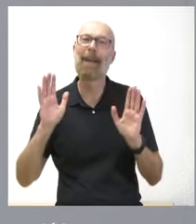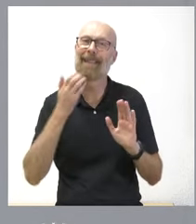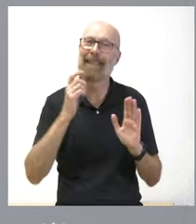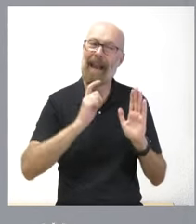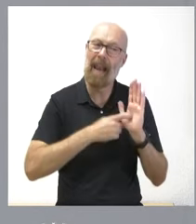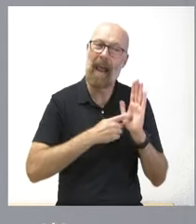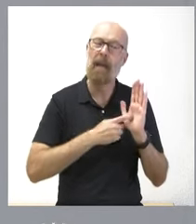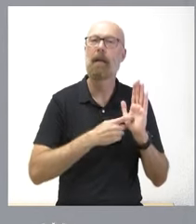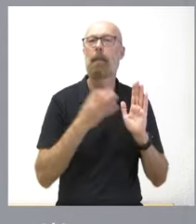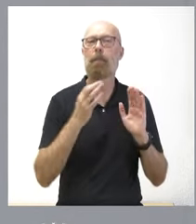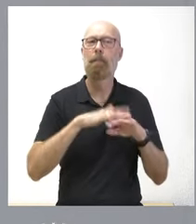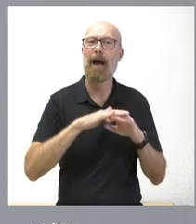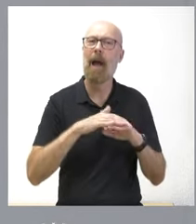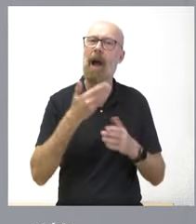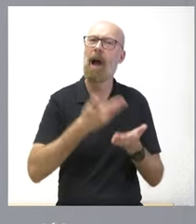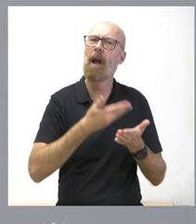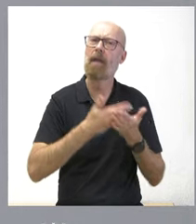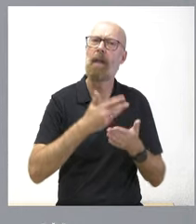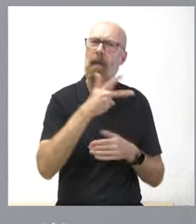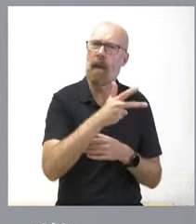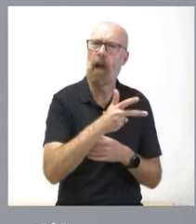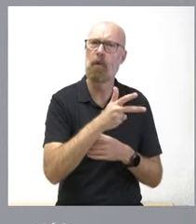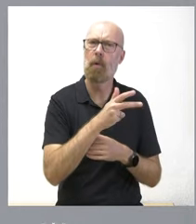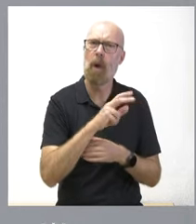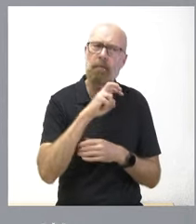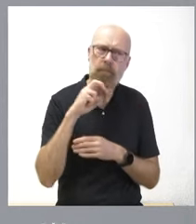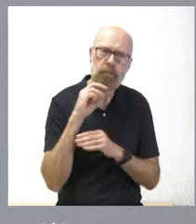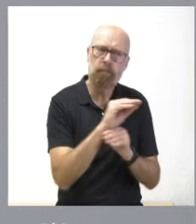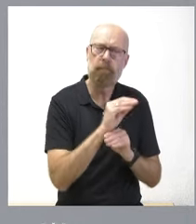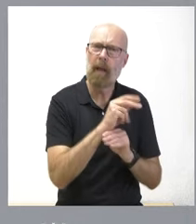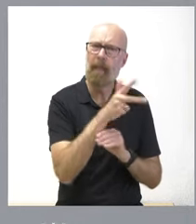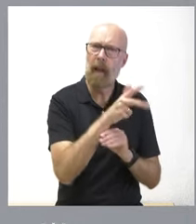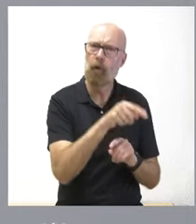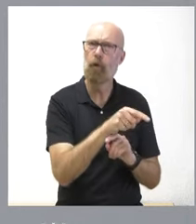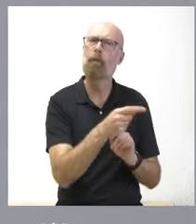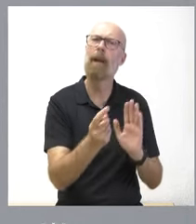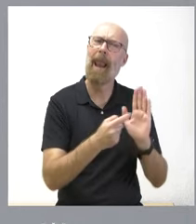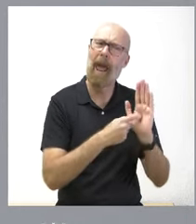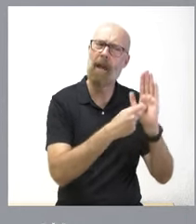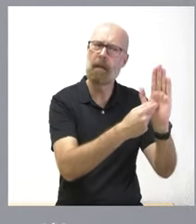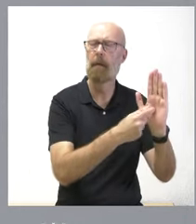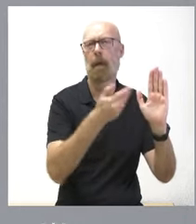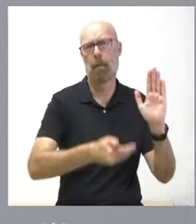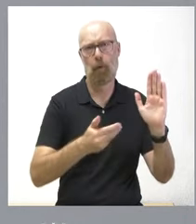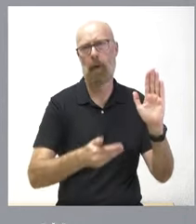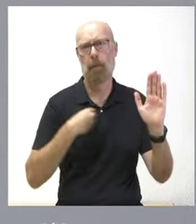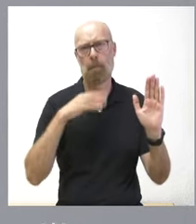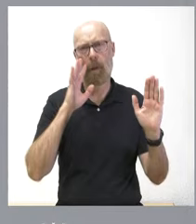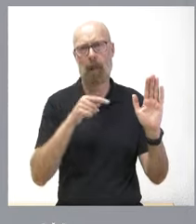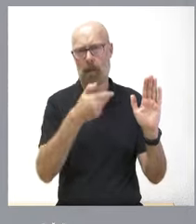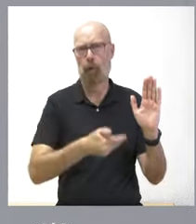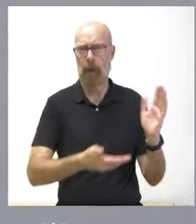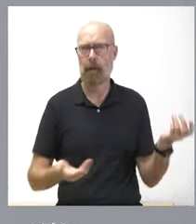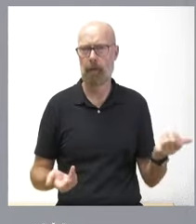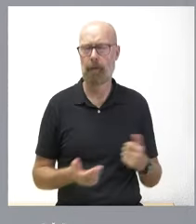y leyes que blindan estos derechos es muy importante y por tanto es algo que me parece a mí que es muy relevante y es